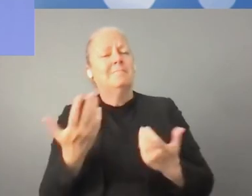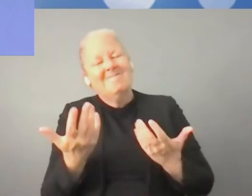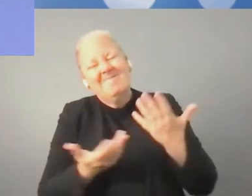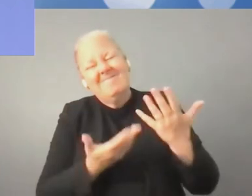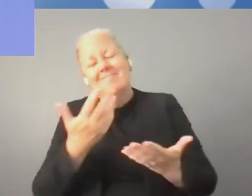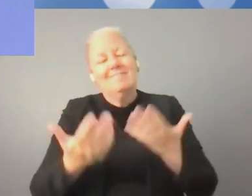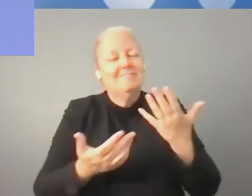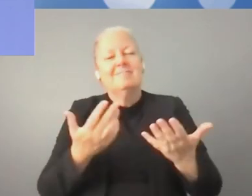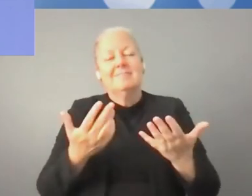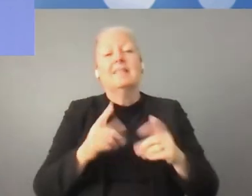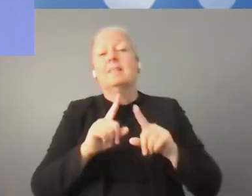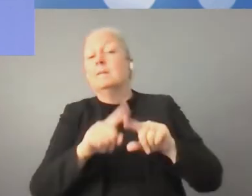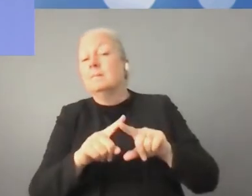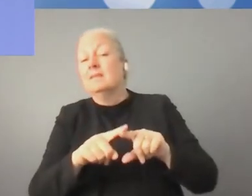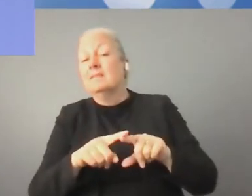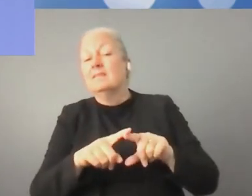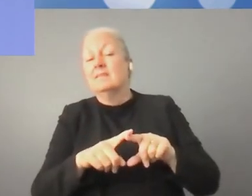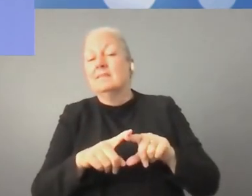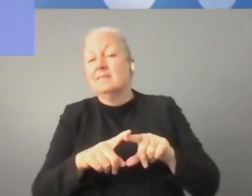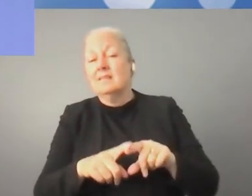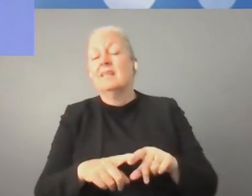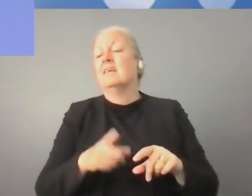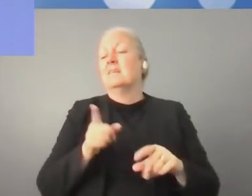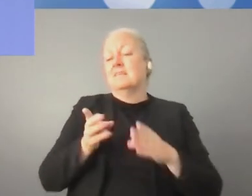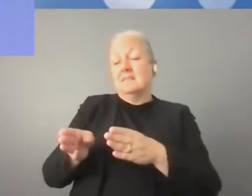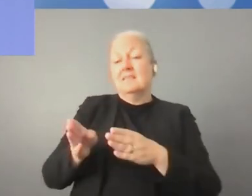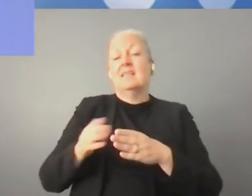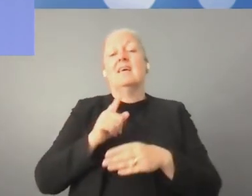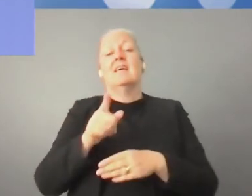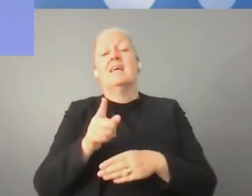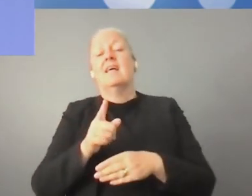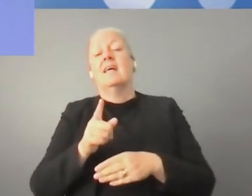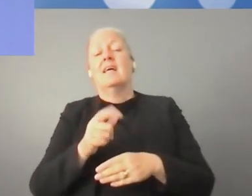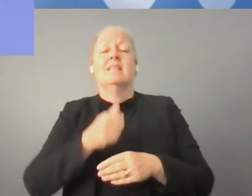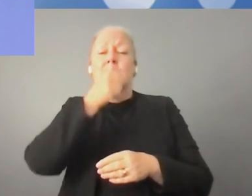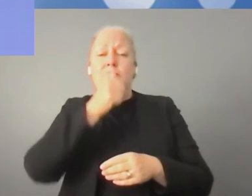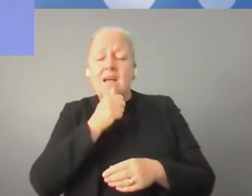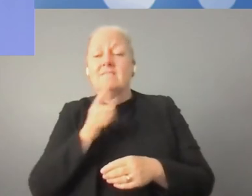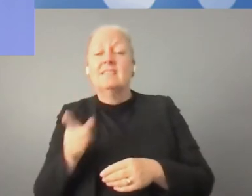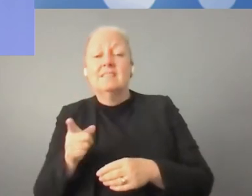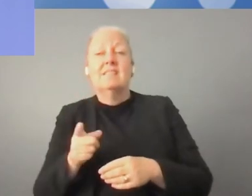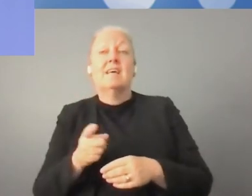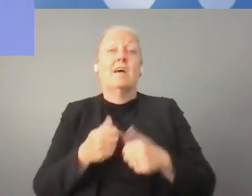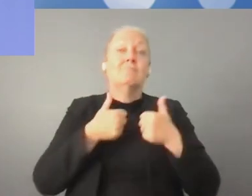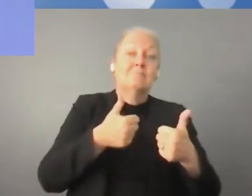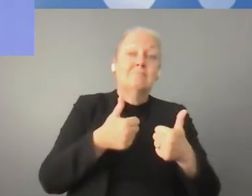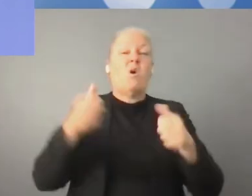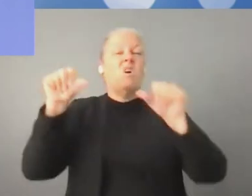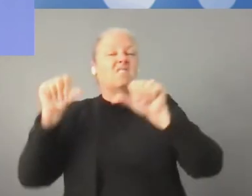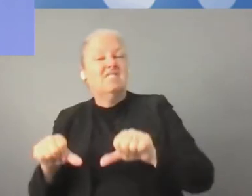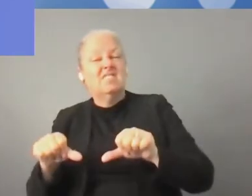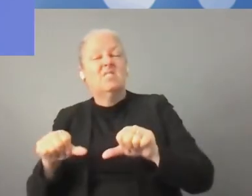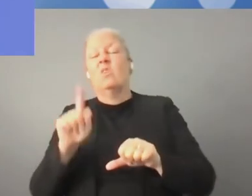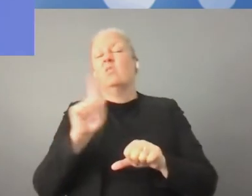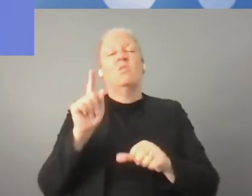Se ha mencionado también fondos europeos. Obviamente todos nosotros aprovechamos